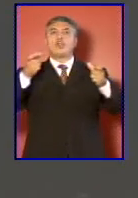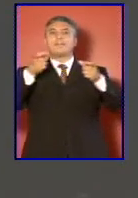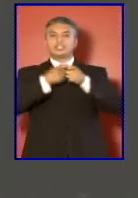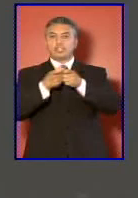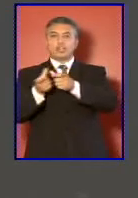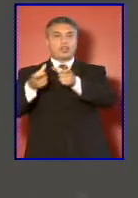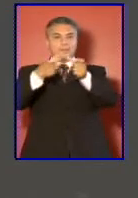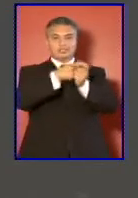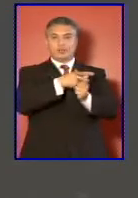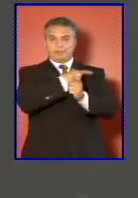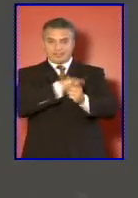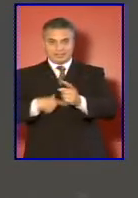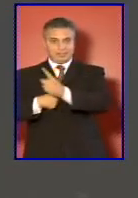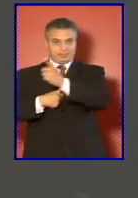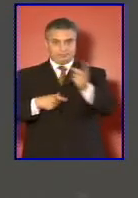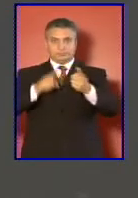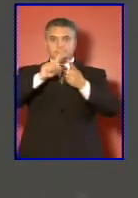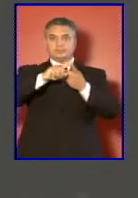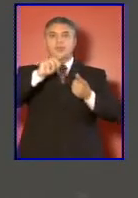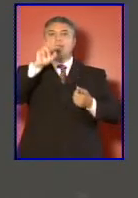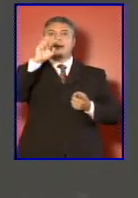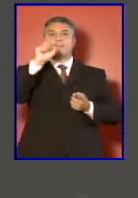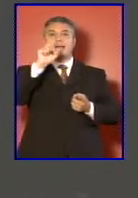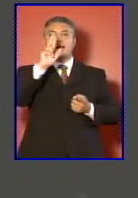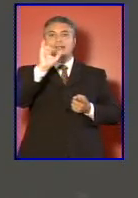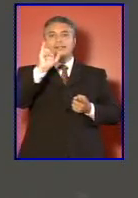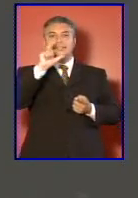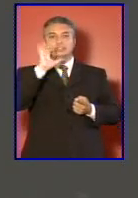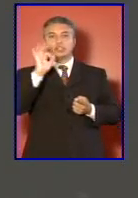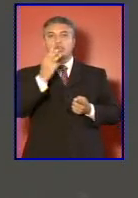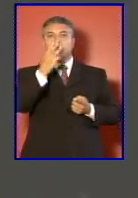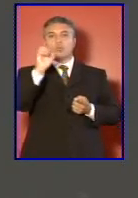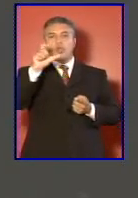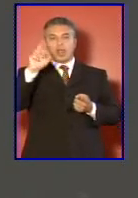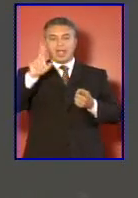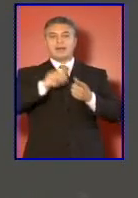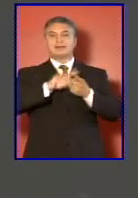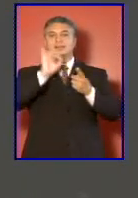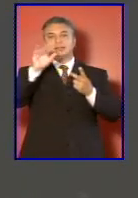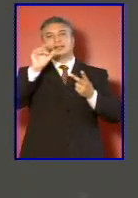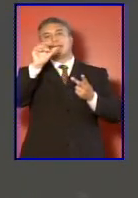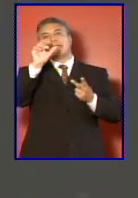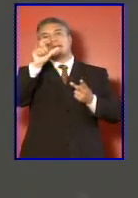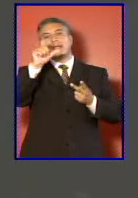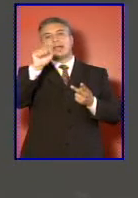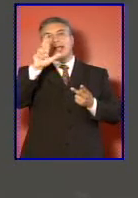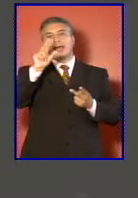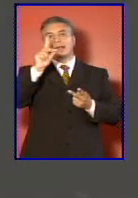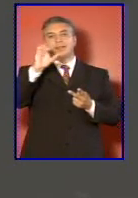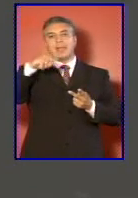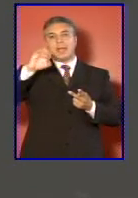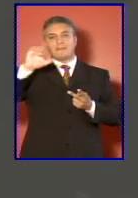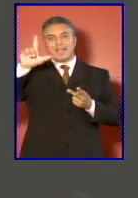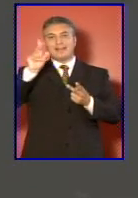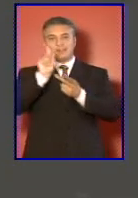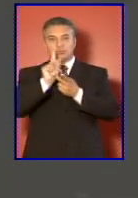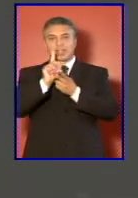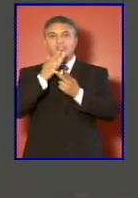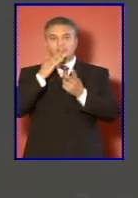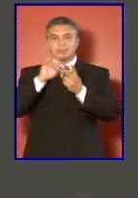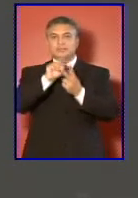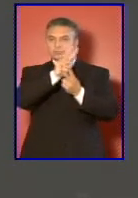senador patricio walker y diputado alberto cardemil por su flexibilidad